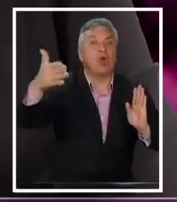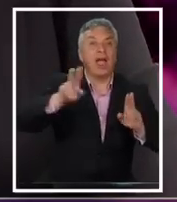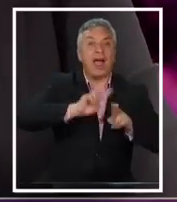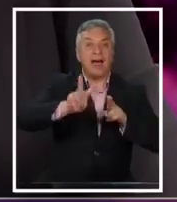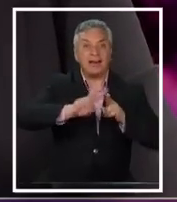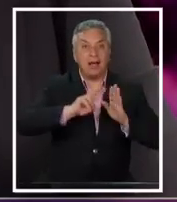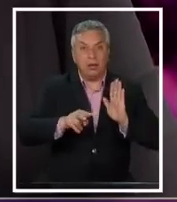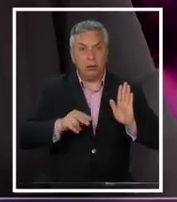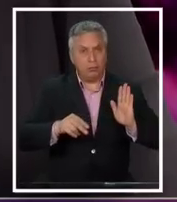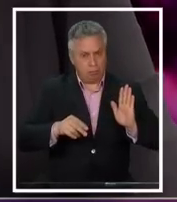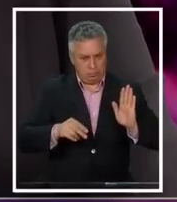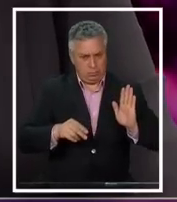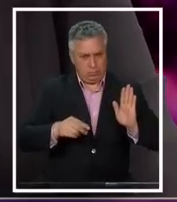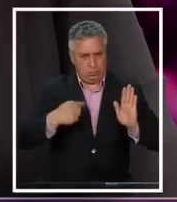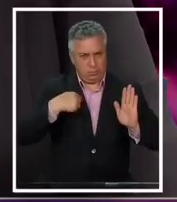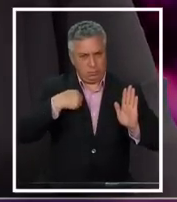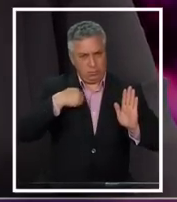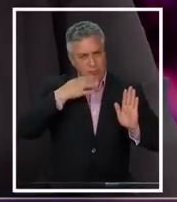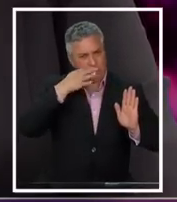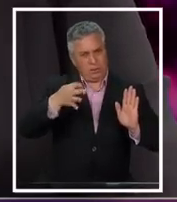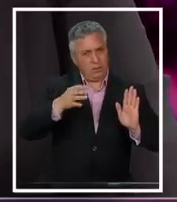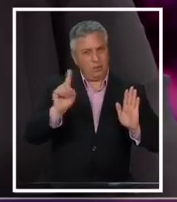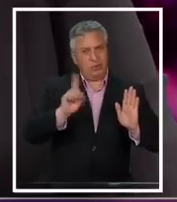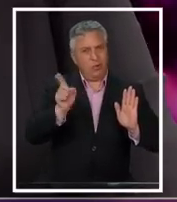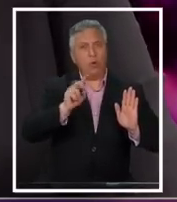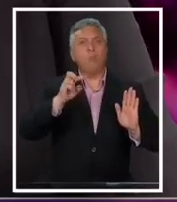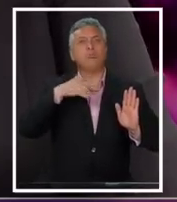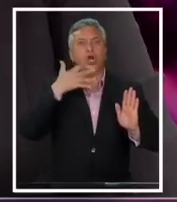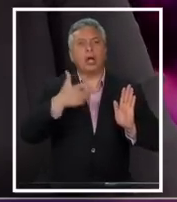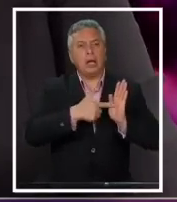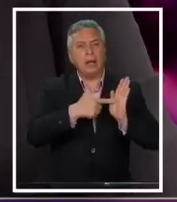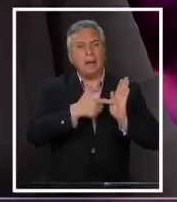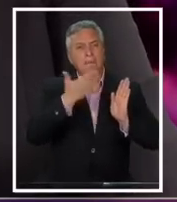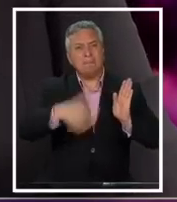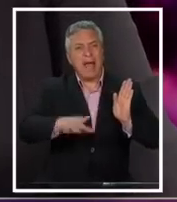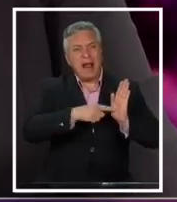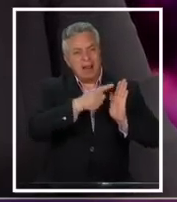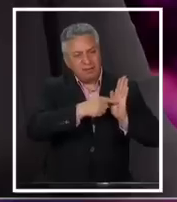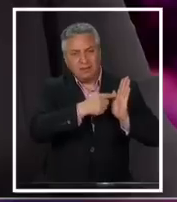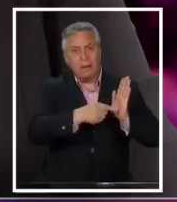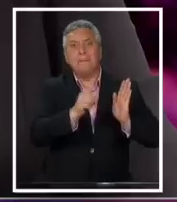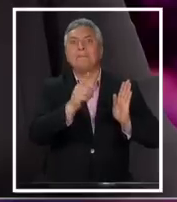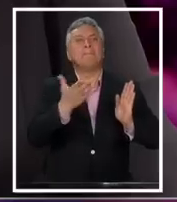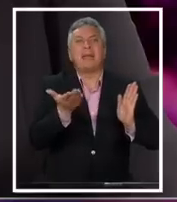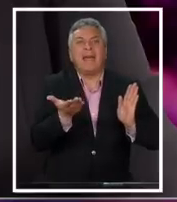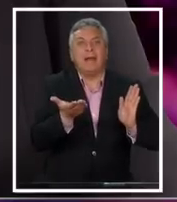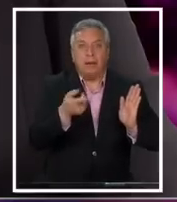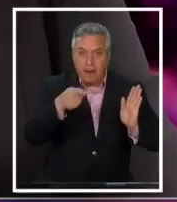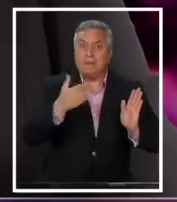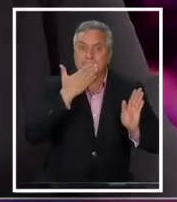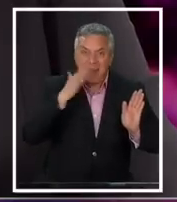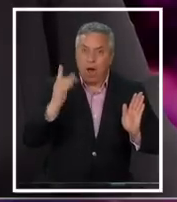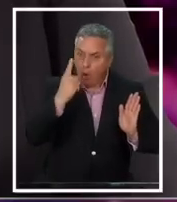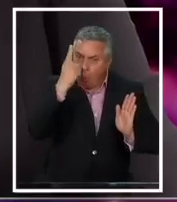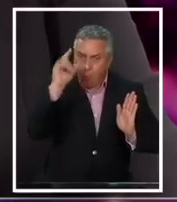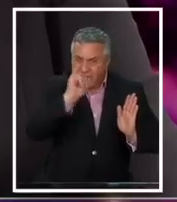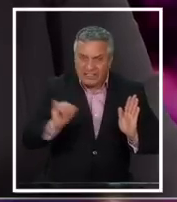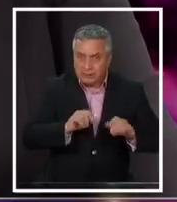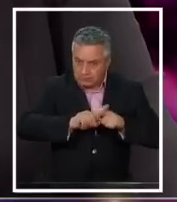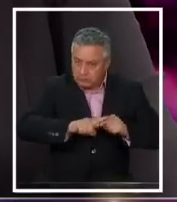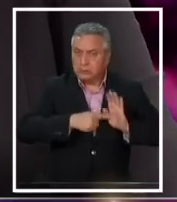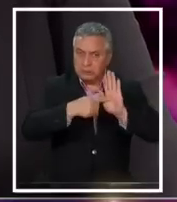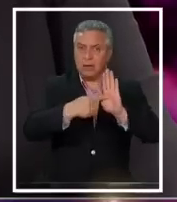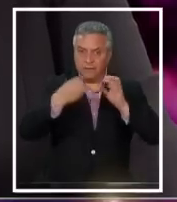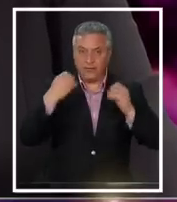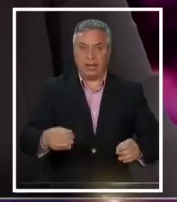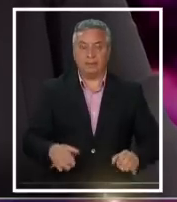Y nosotros decimos, ¿por qué vamos a ir por un mal texto si el país merece un buen texto de una buena vez? ¿Qué menos usted confía en que los socios de la